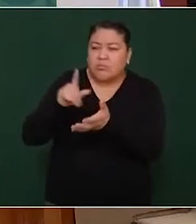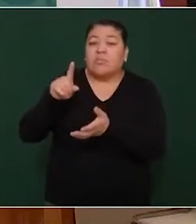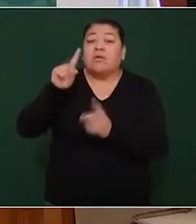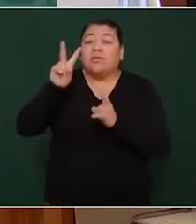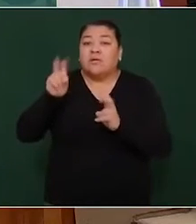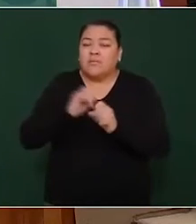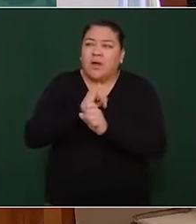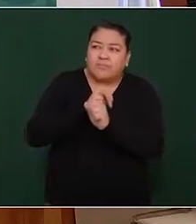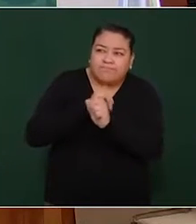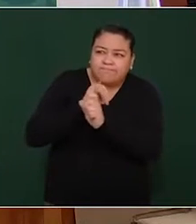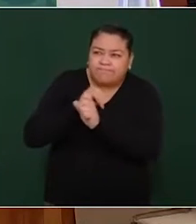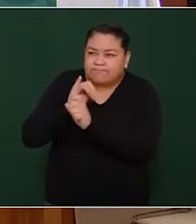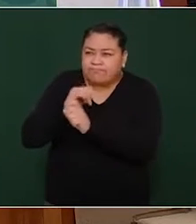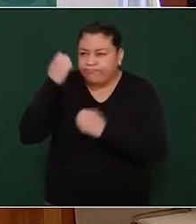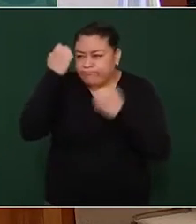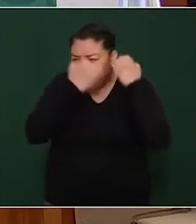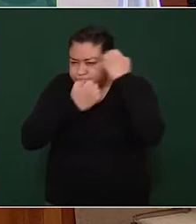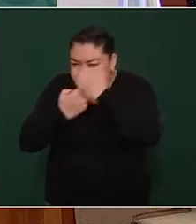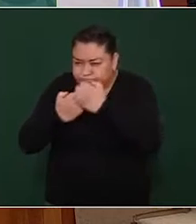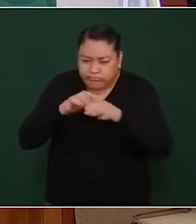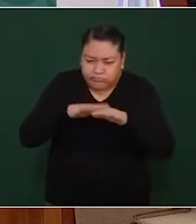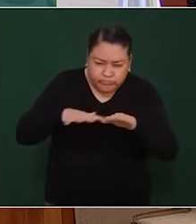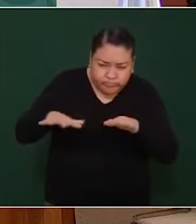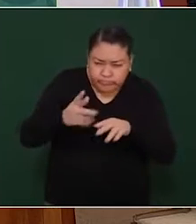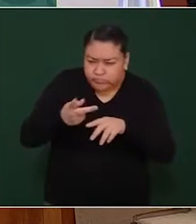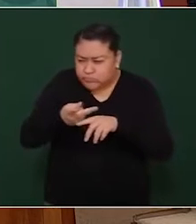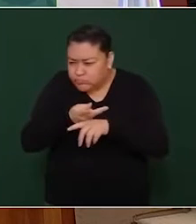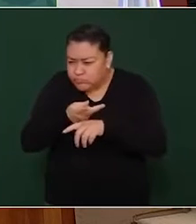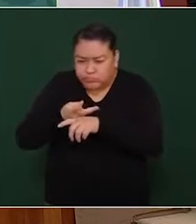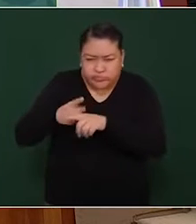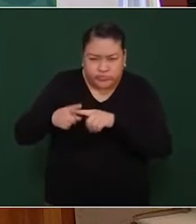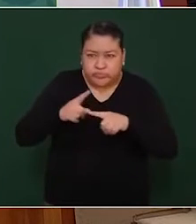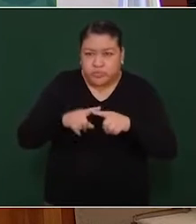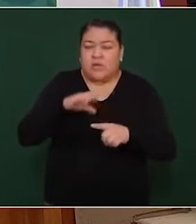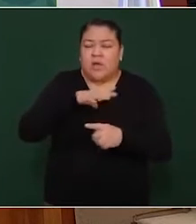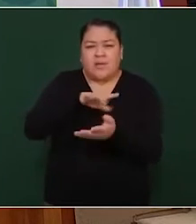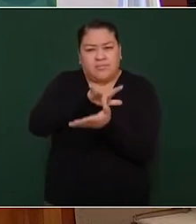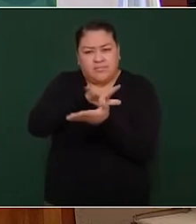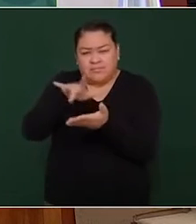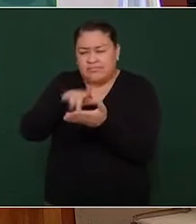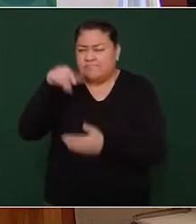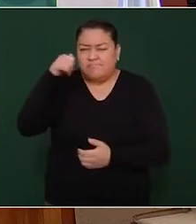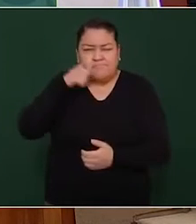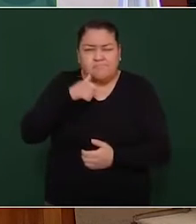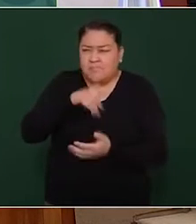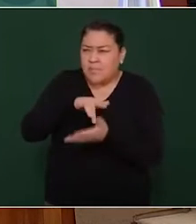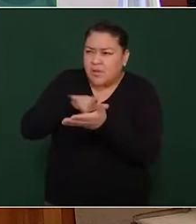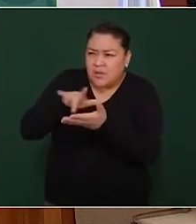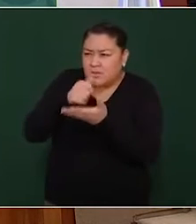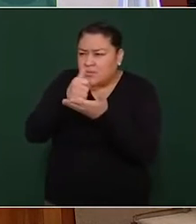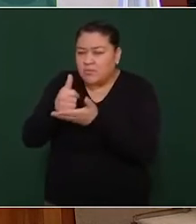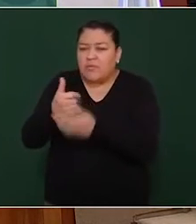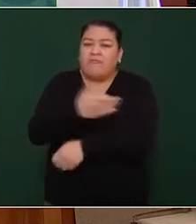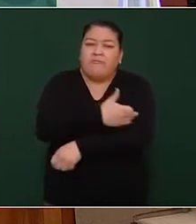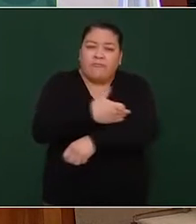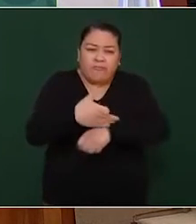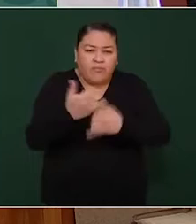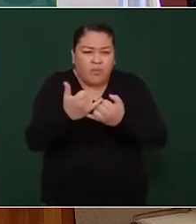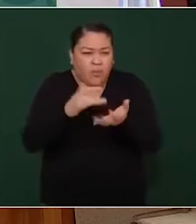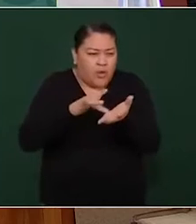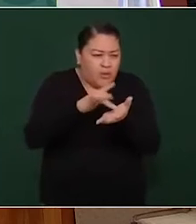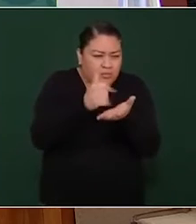judicialización, análisis técnico y forencia. Hay un apoyo permanente a la familia y